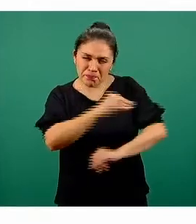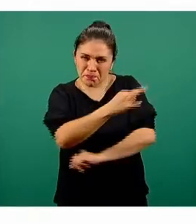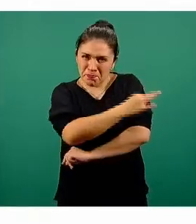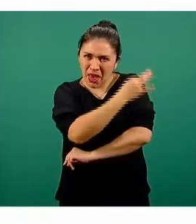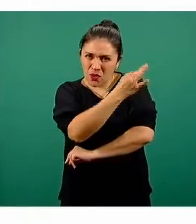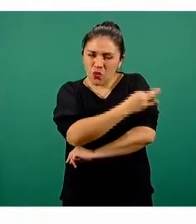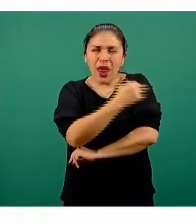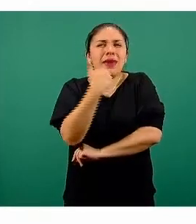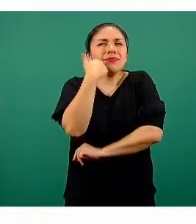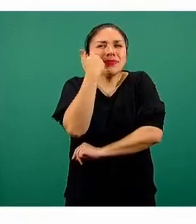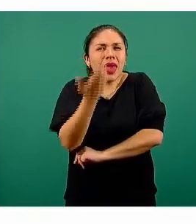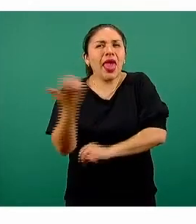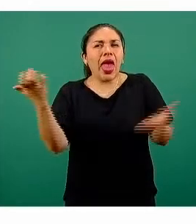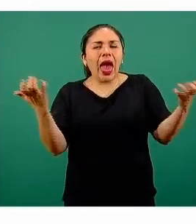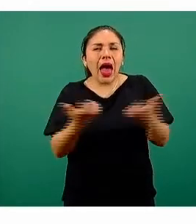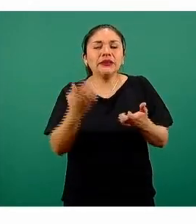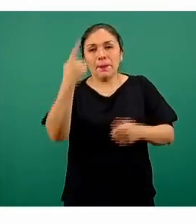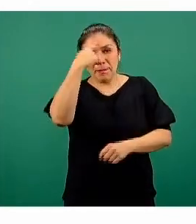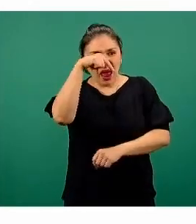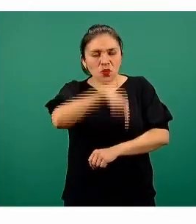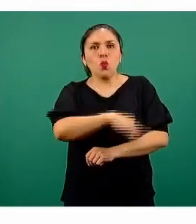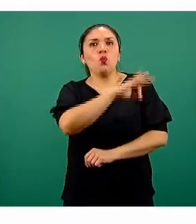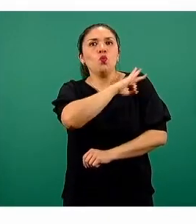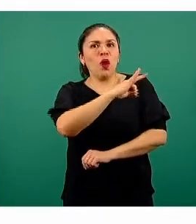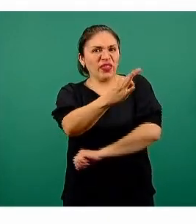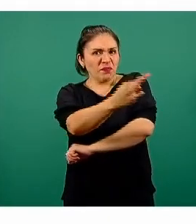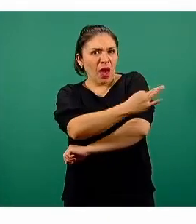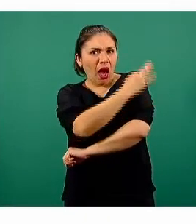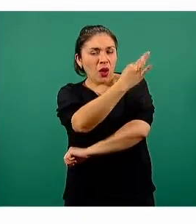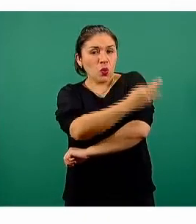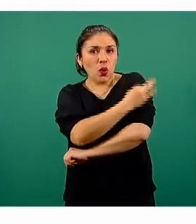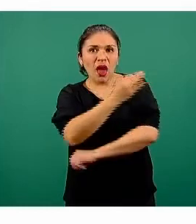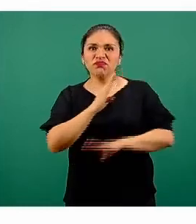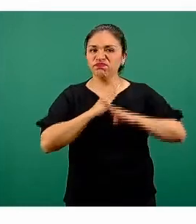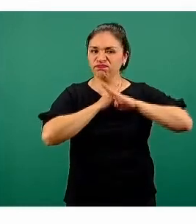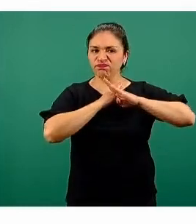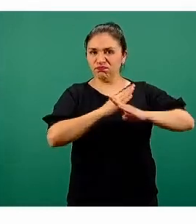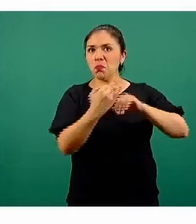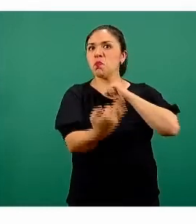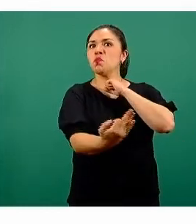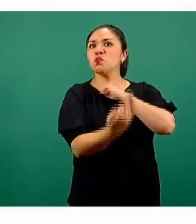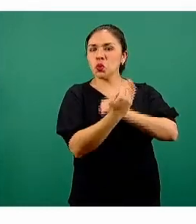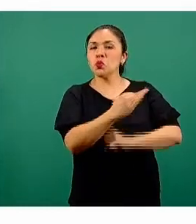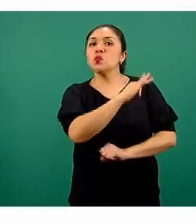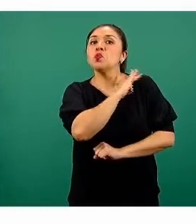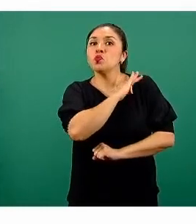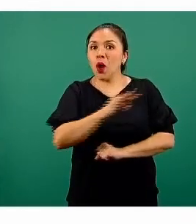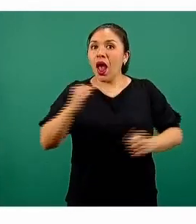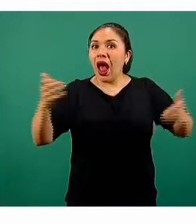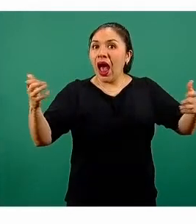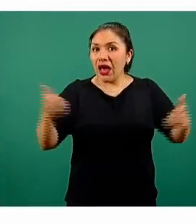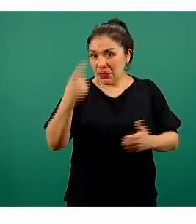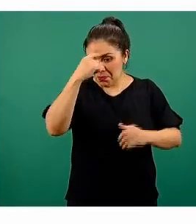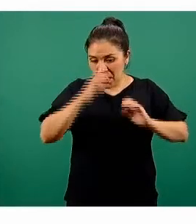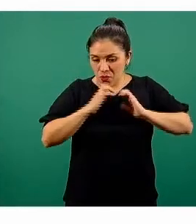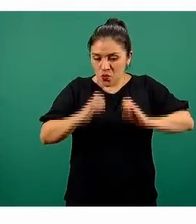que logren tener la capacidad de producir inmunidad, es decir, la capacidad de proteger al organismo humano